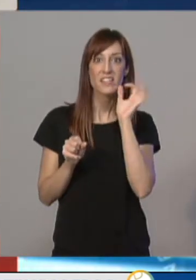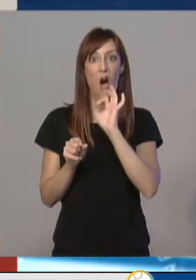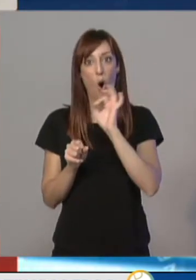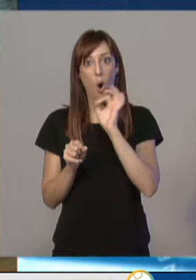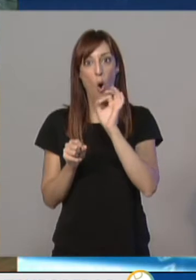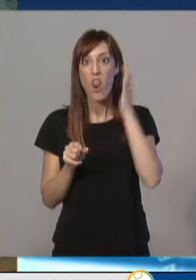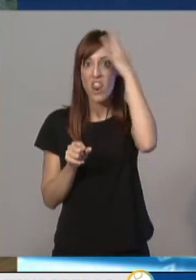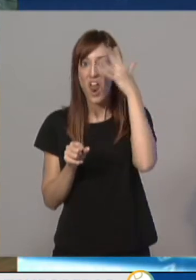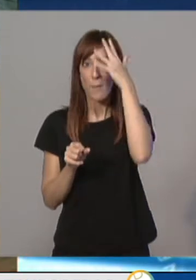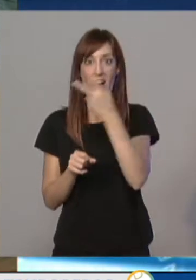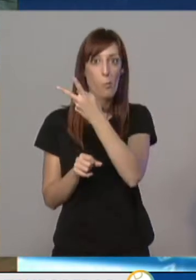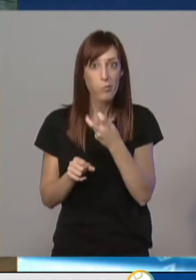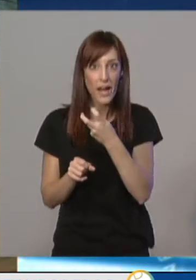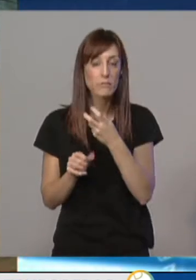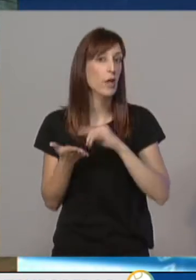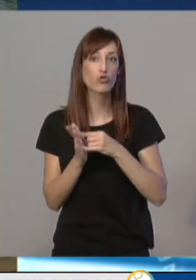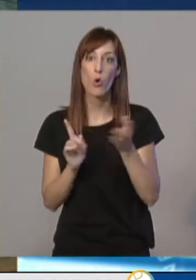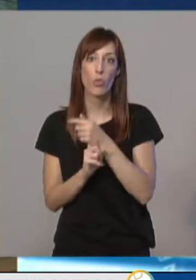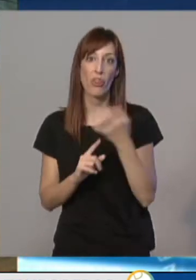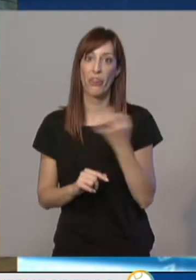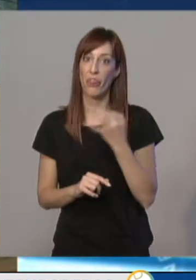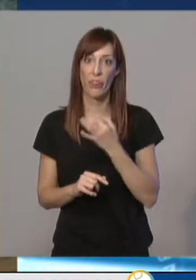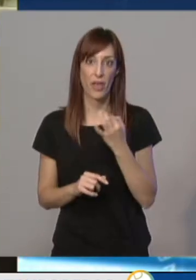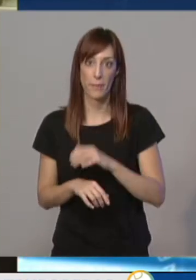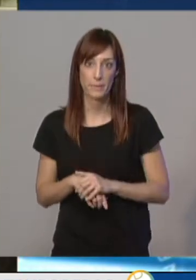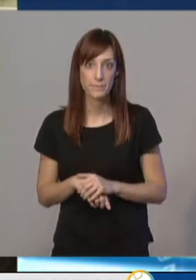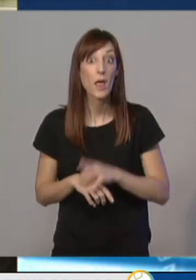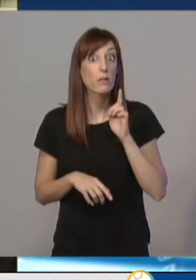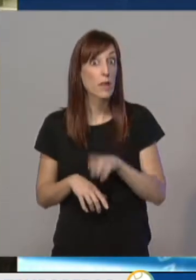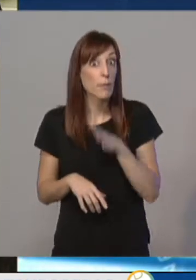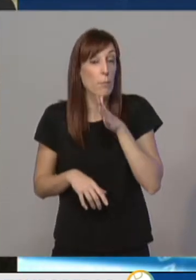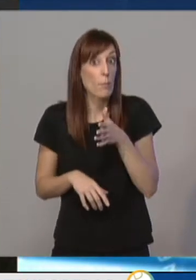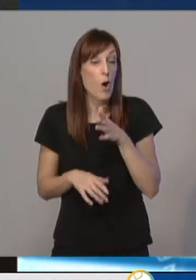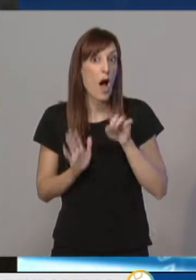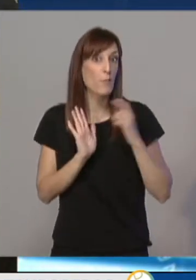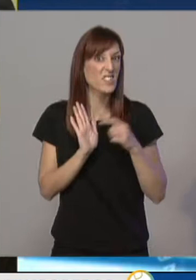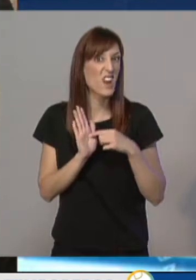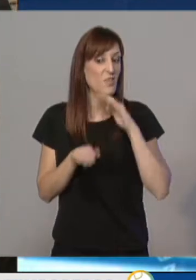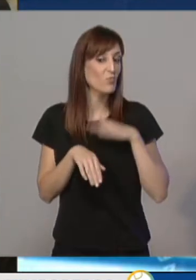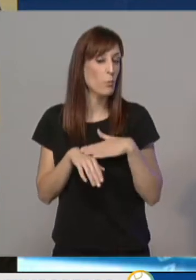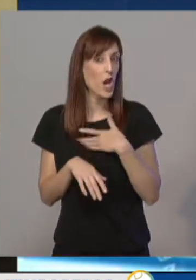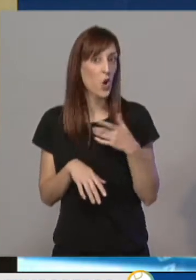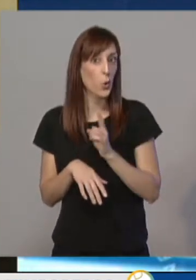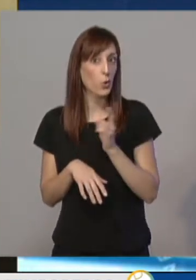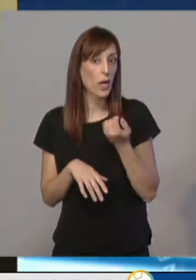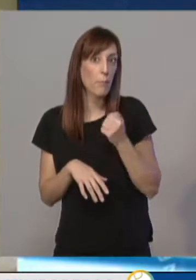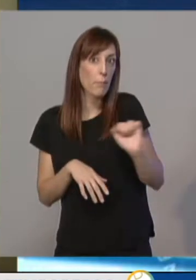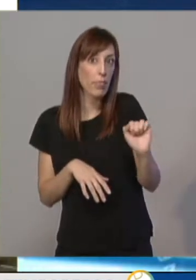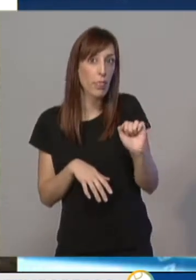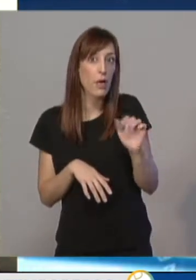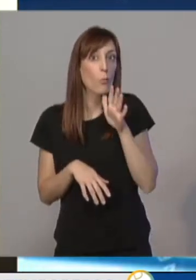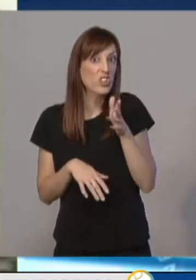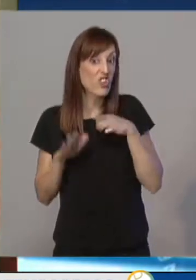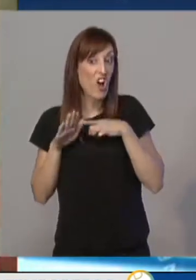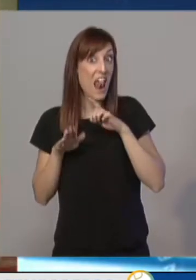solucionarse. Este desconocimiento de sus obligaciones e incluso a veces la falta de interés... cumplir la ley constatan la necesidad de que exista un recurso